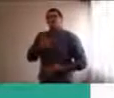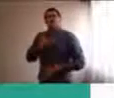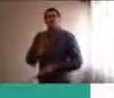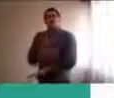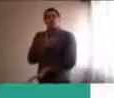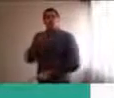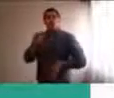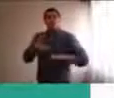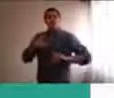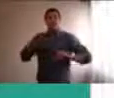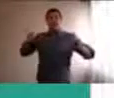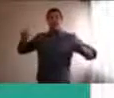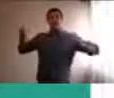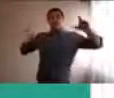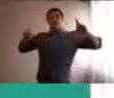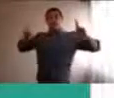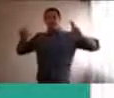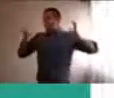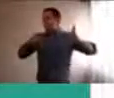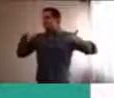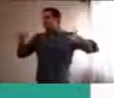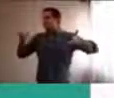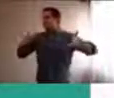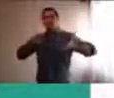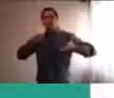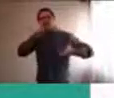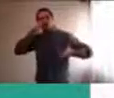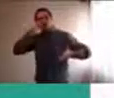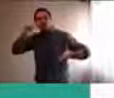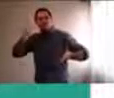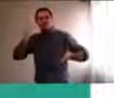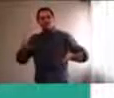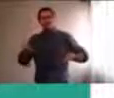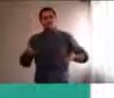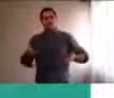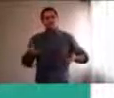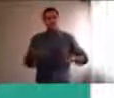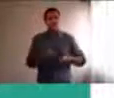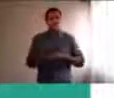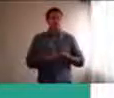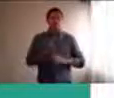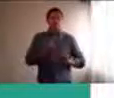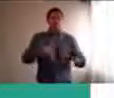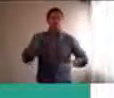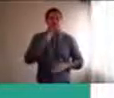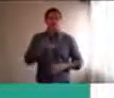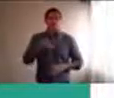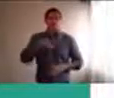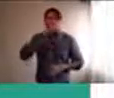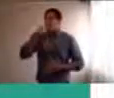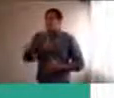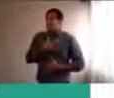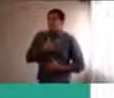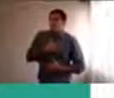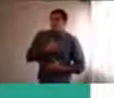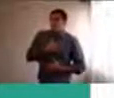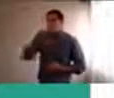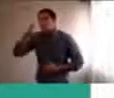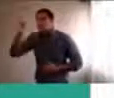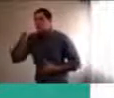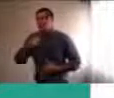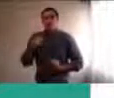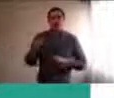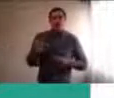es un espacio, es en donde se pueden elaborar, temores, por ejemplo, ansiedades, y